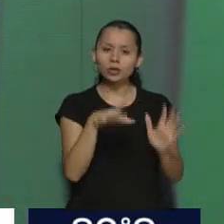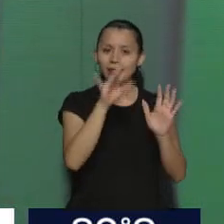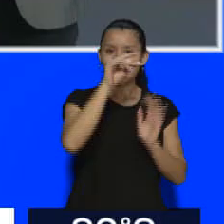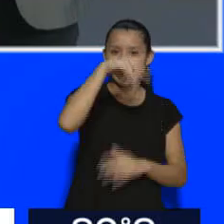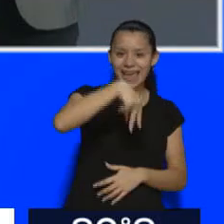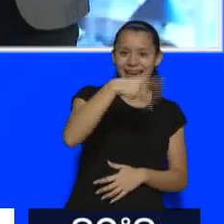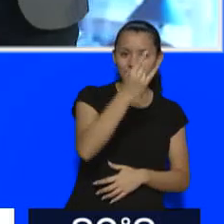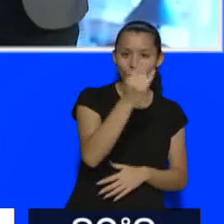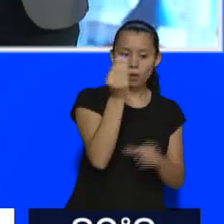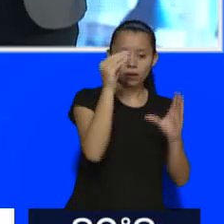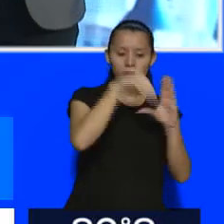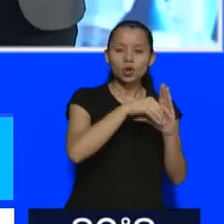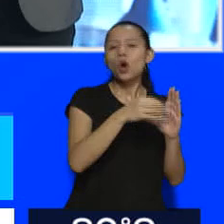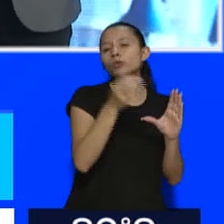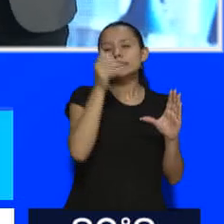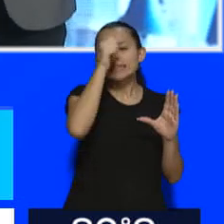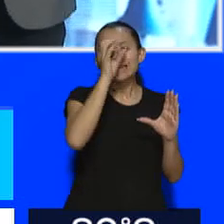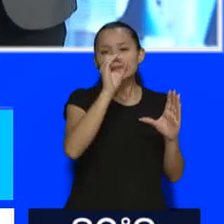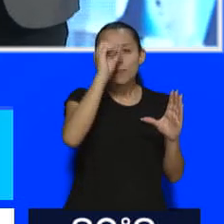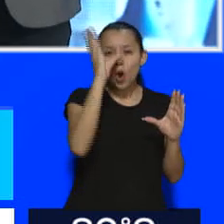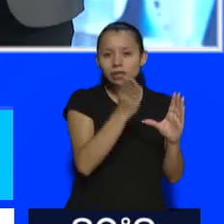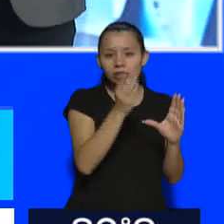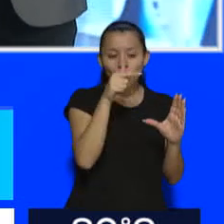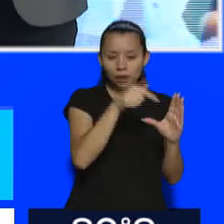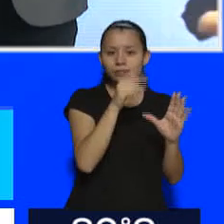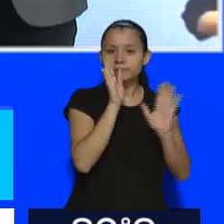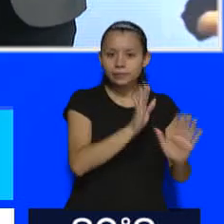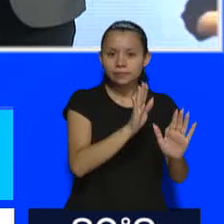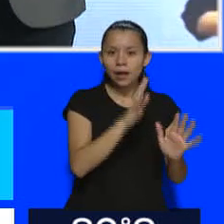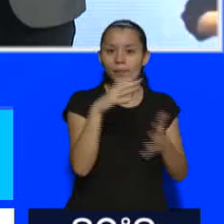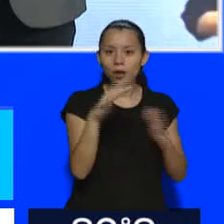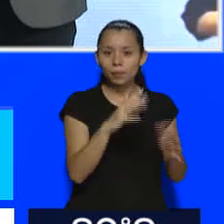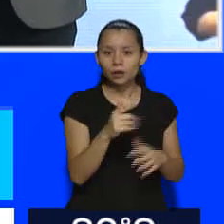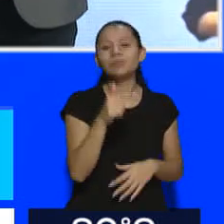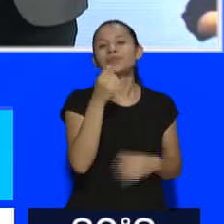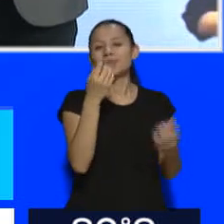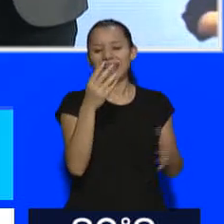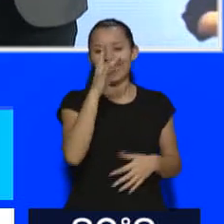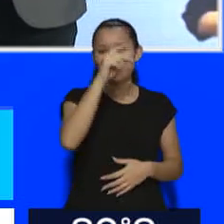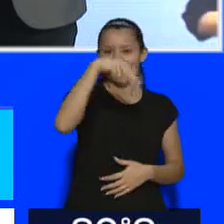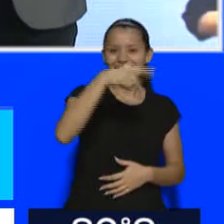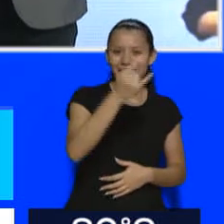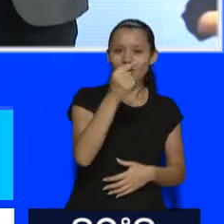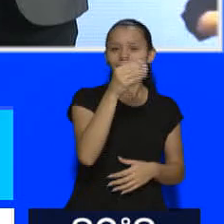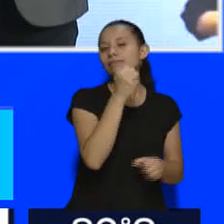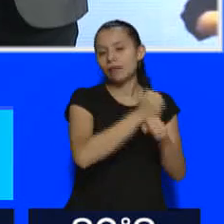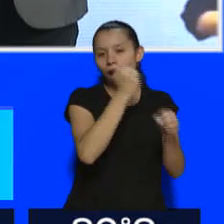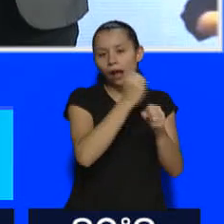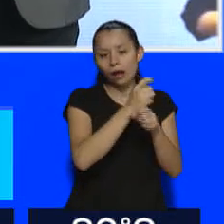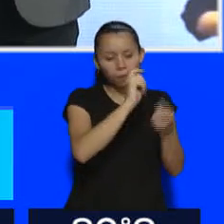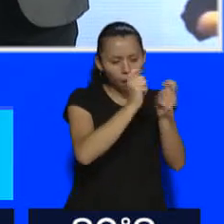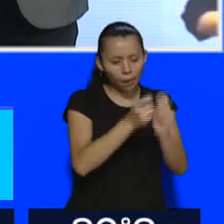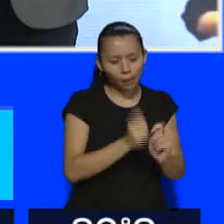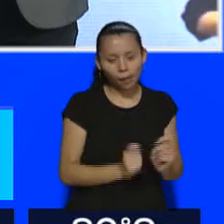decreto. Es la parte más interesante, Fer, que tiene el Decreto de Necesidad y Urgencia, porque planteaba unos